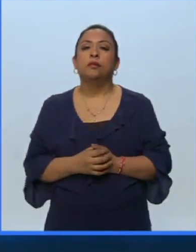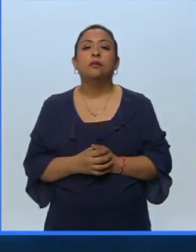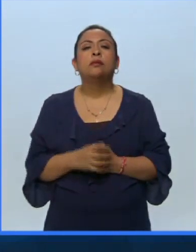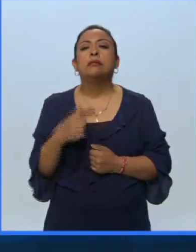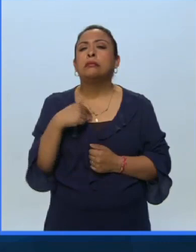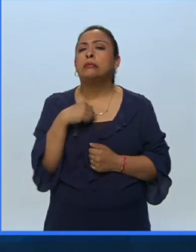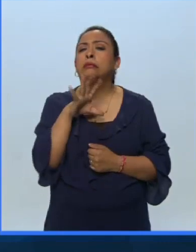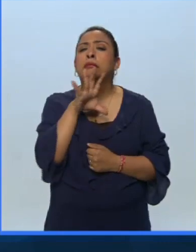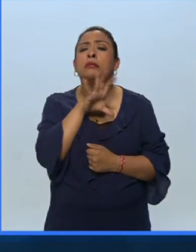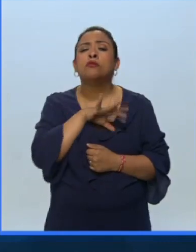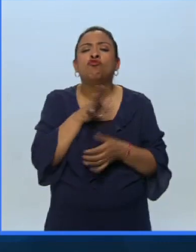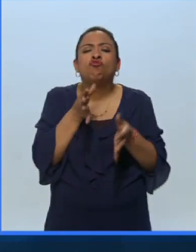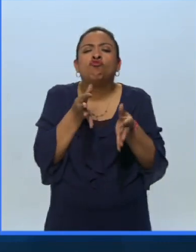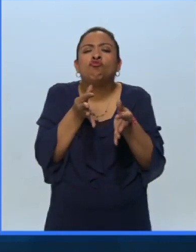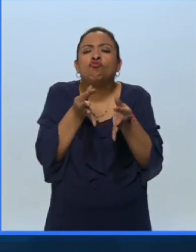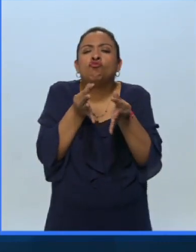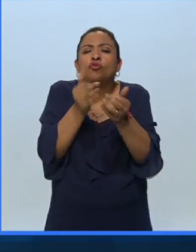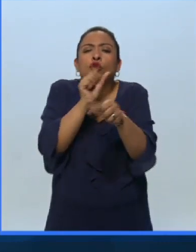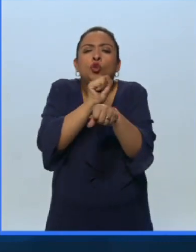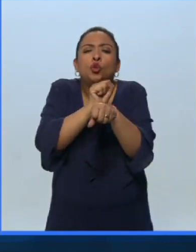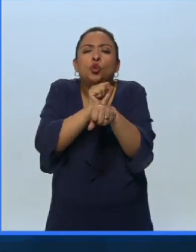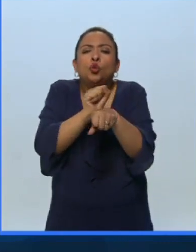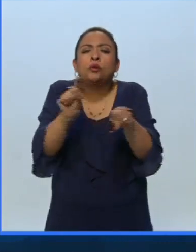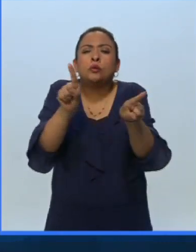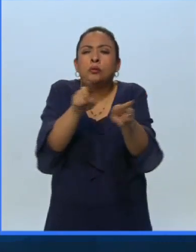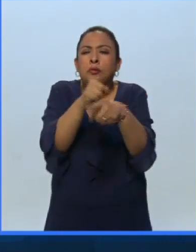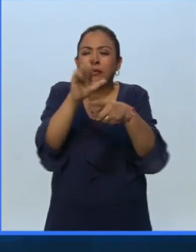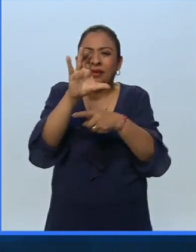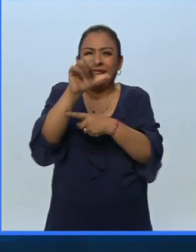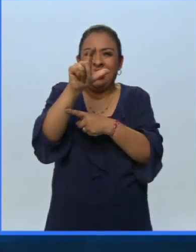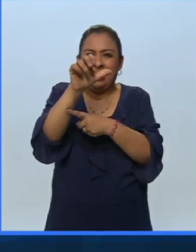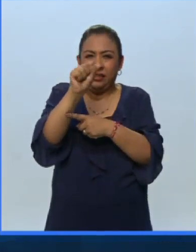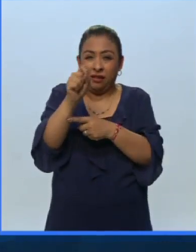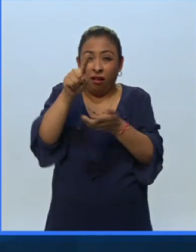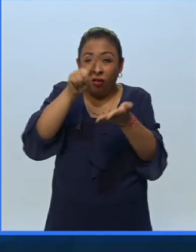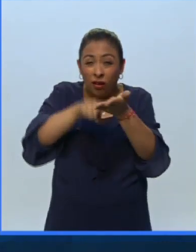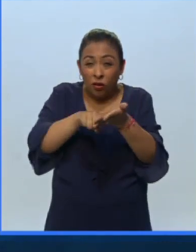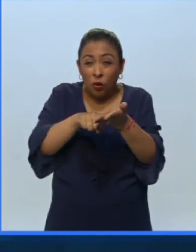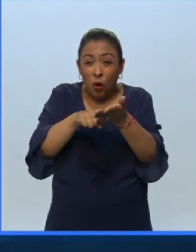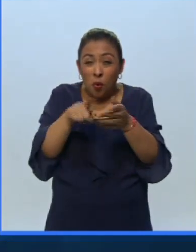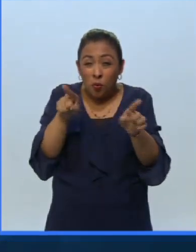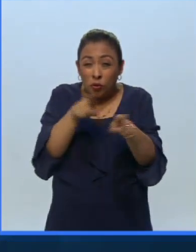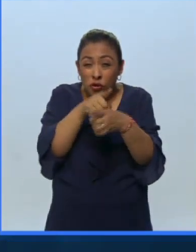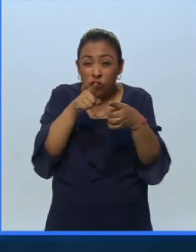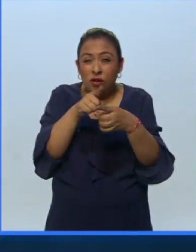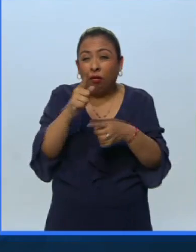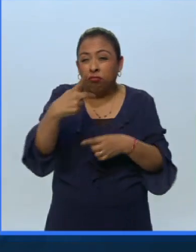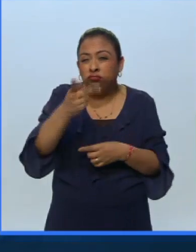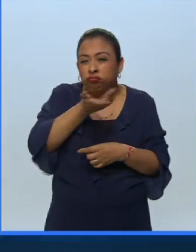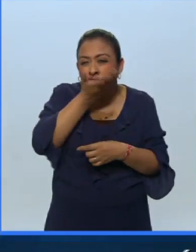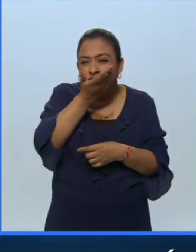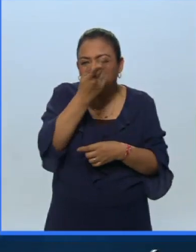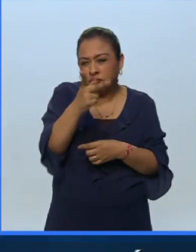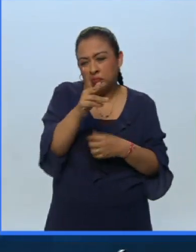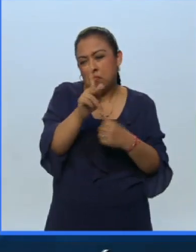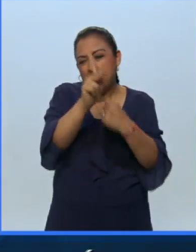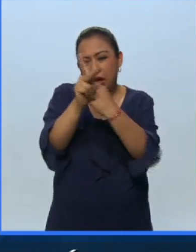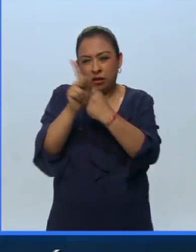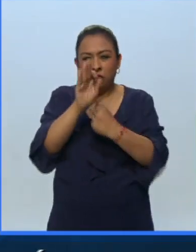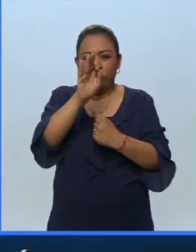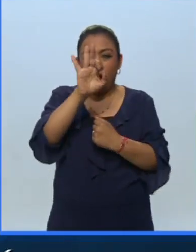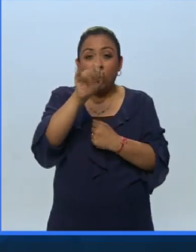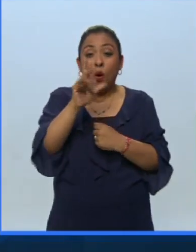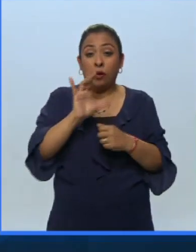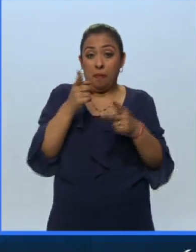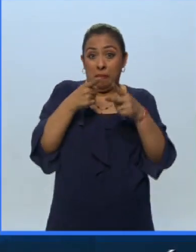Me encantaba la sutileza de la música clásica que no estaba presente en la música folclórica. Entonces, desde muy al comienzo, yo